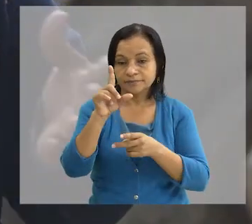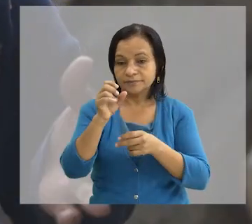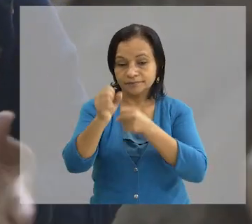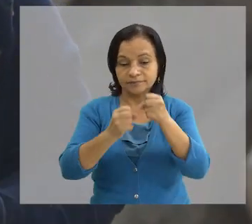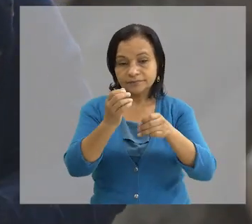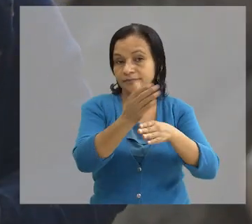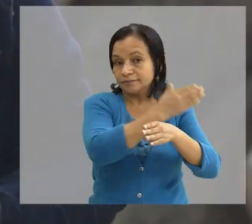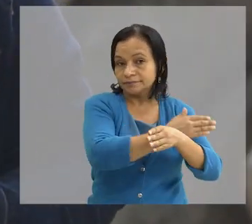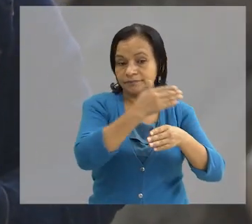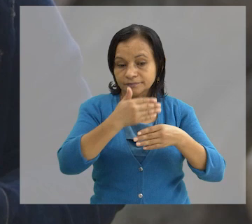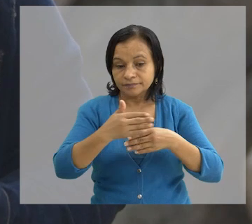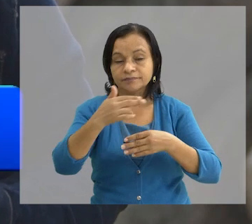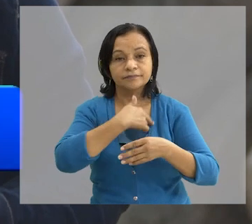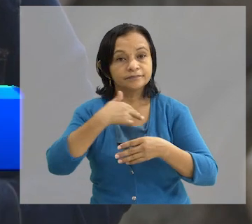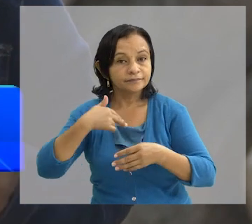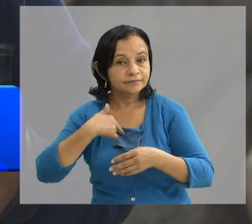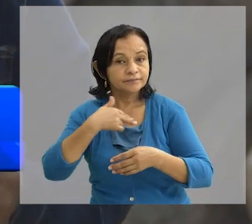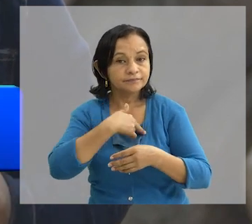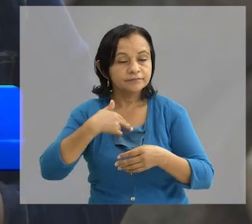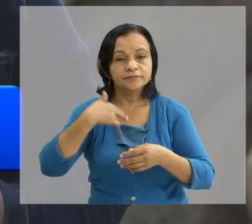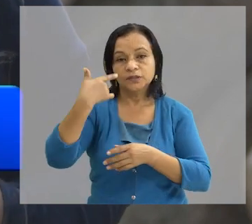estos últimos años, ¿verdad? ¿Qué es lo que se nos ha hecho?